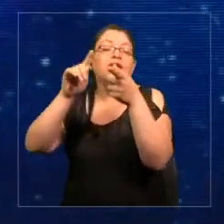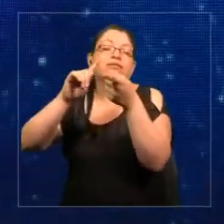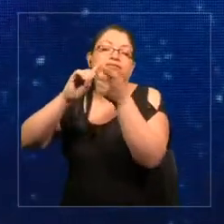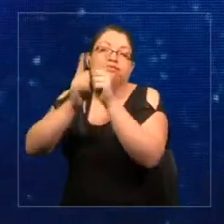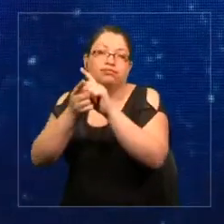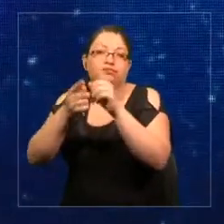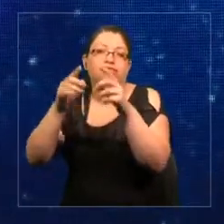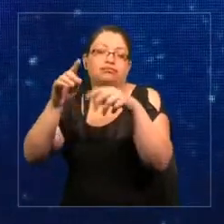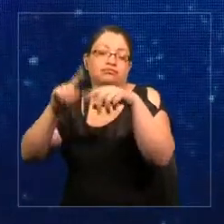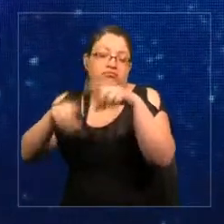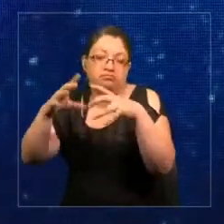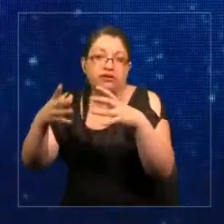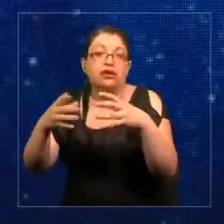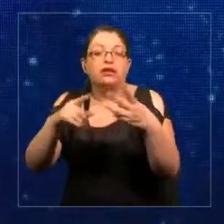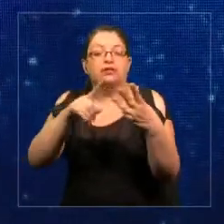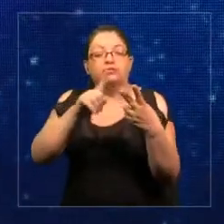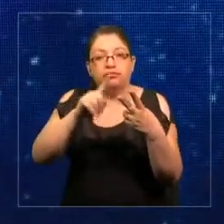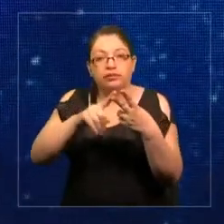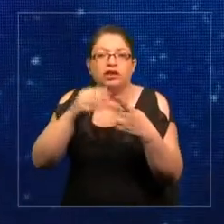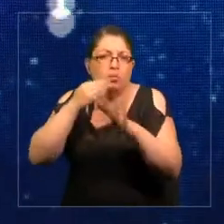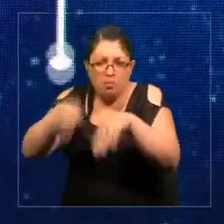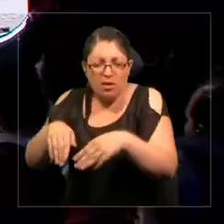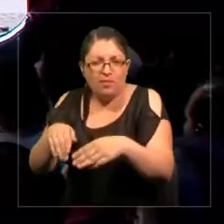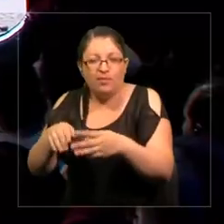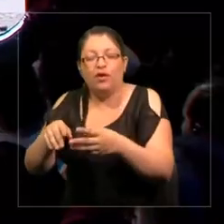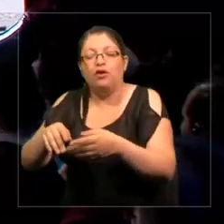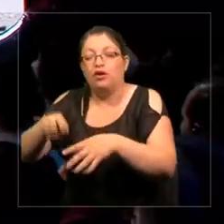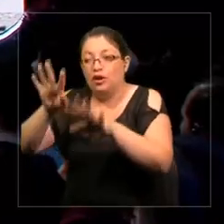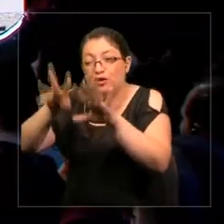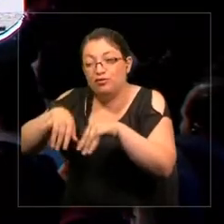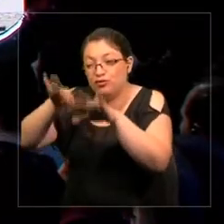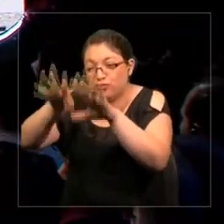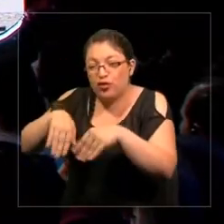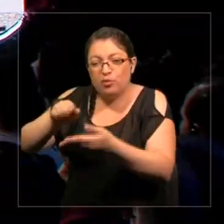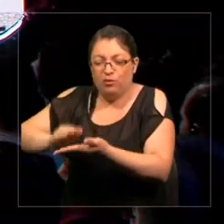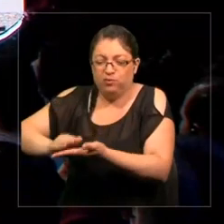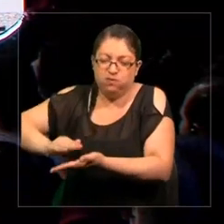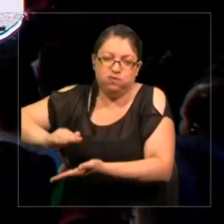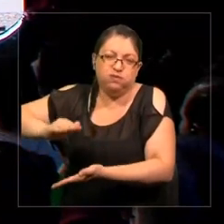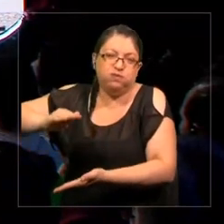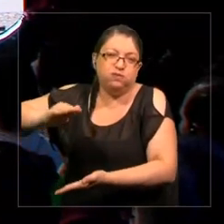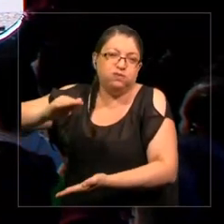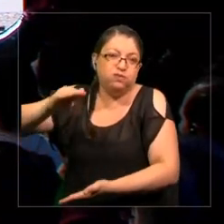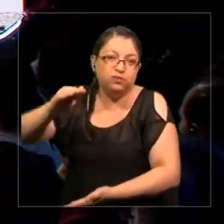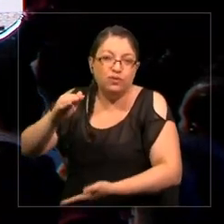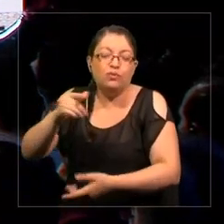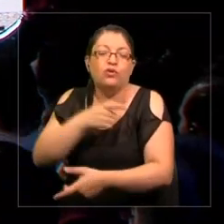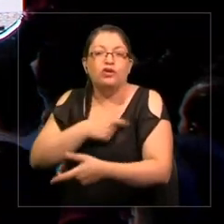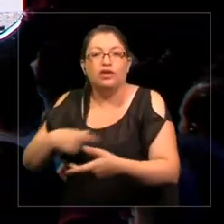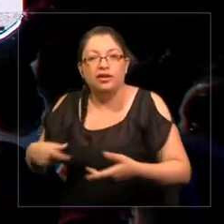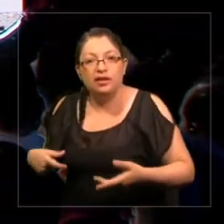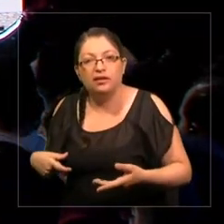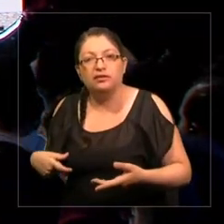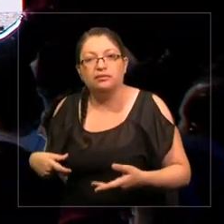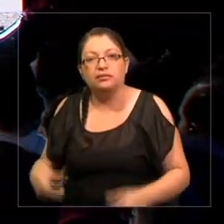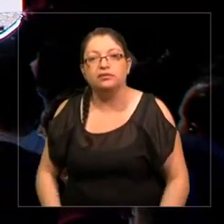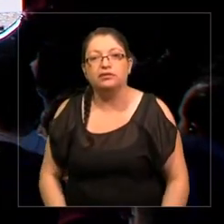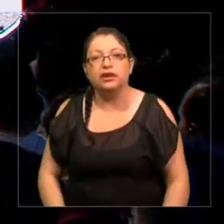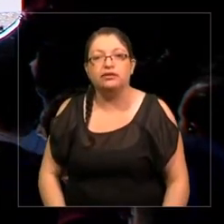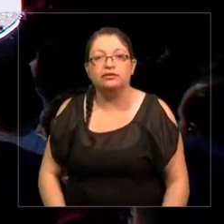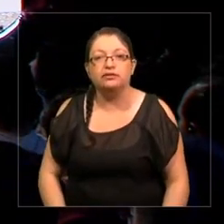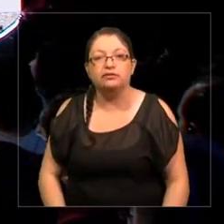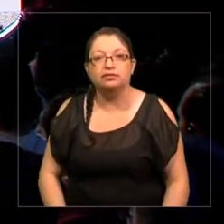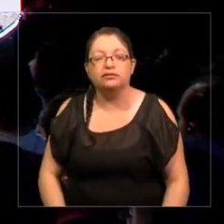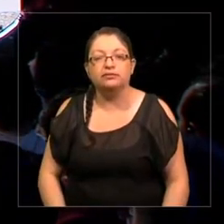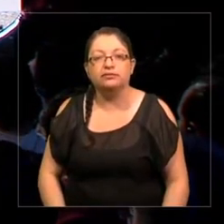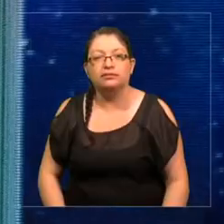otra pila de reportes de paneles del gobierno acerca del cambio climático y que